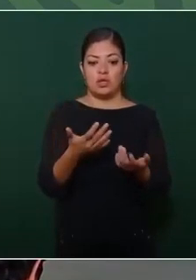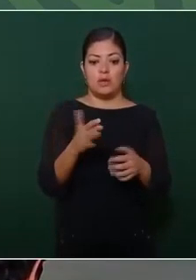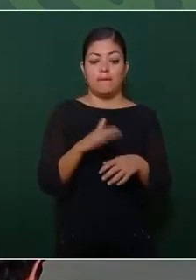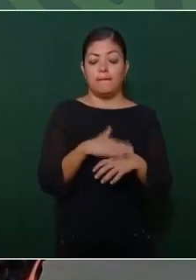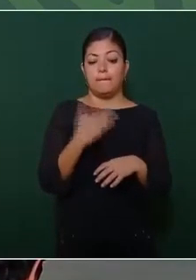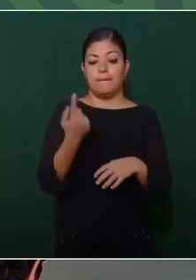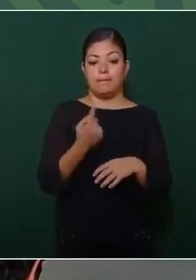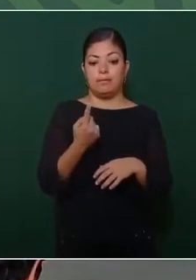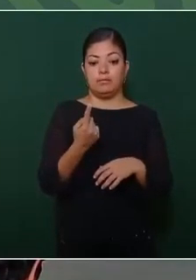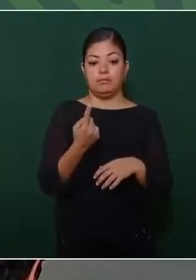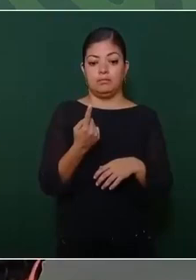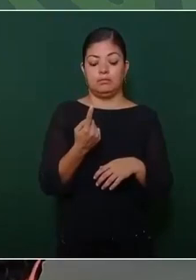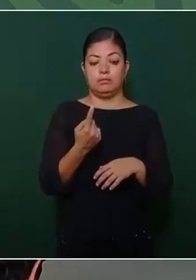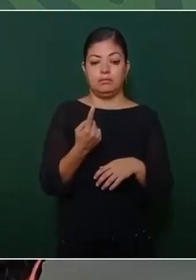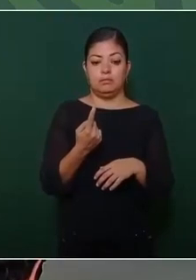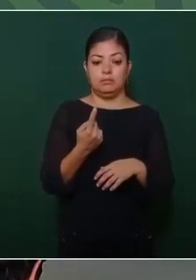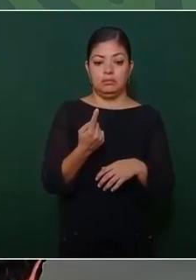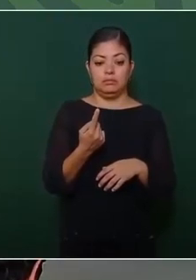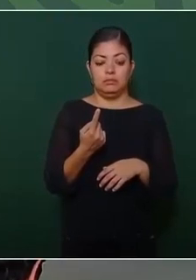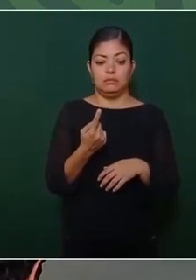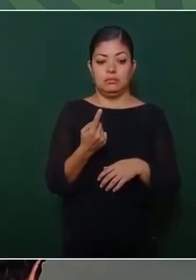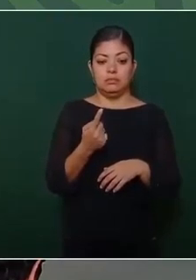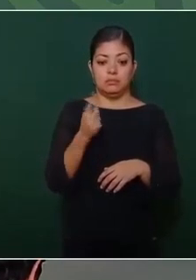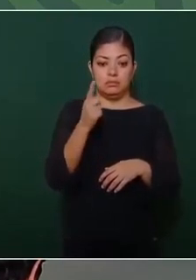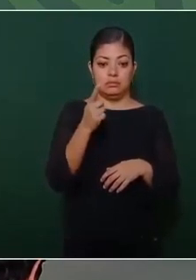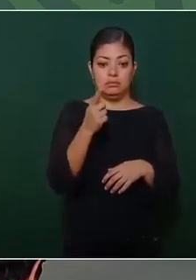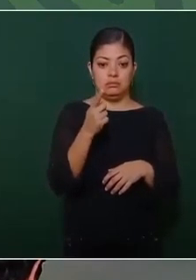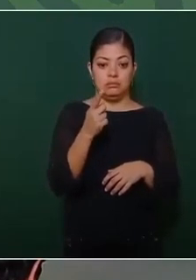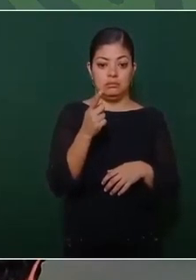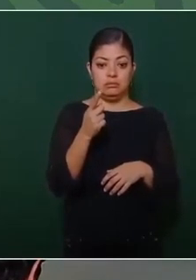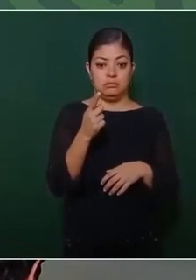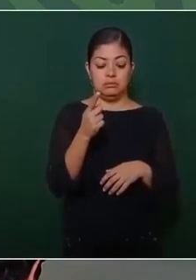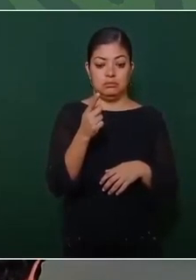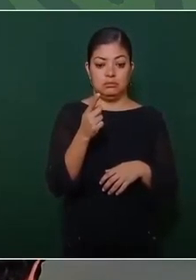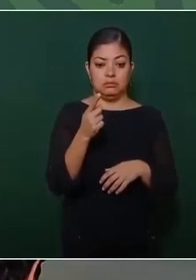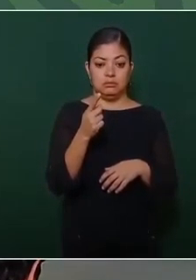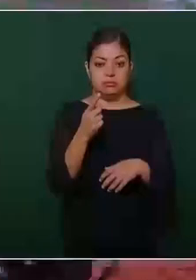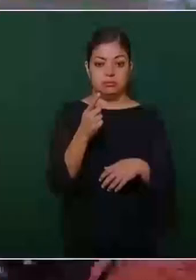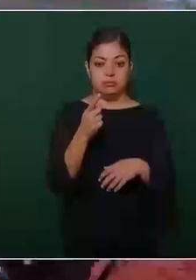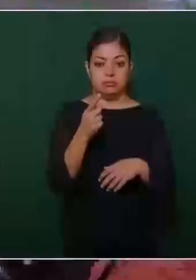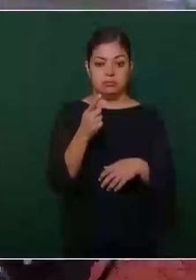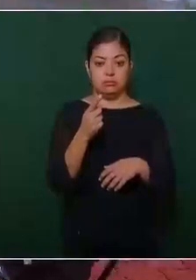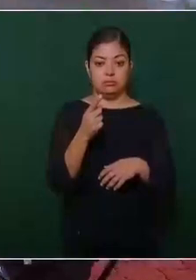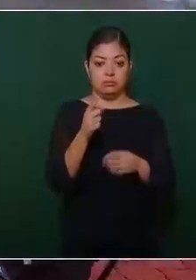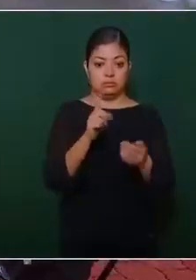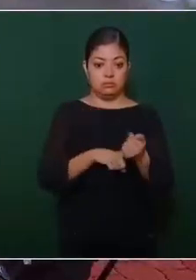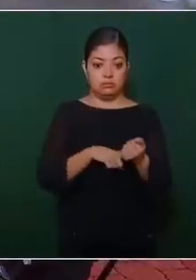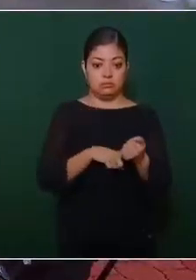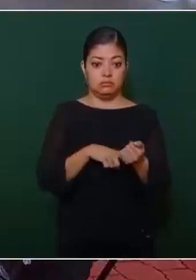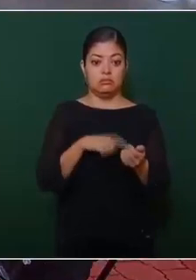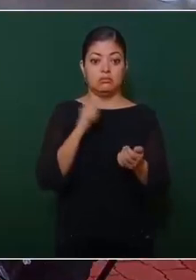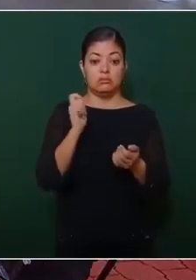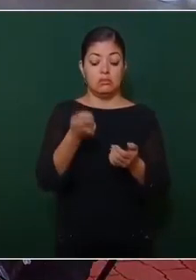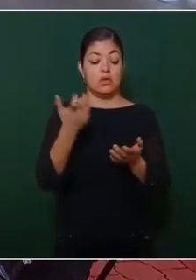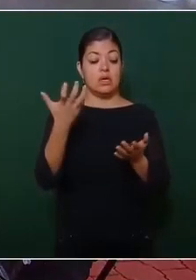él llegó robándose la presidencia.